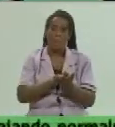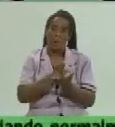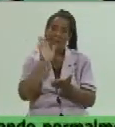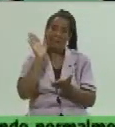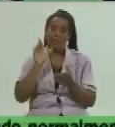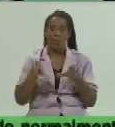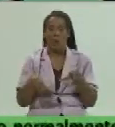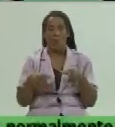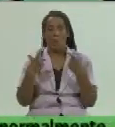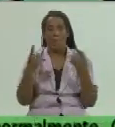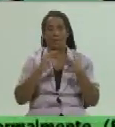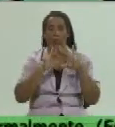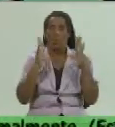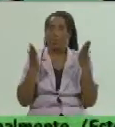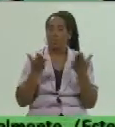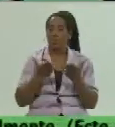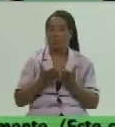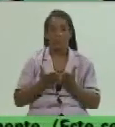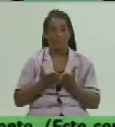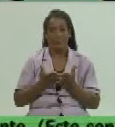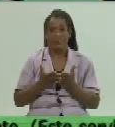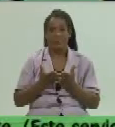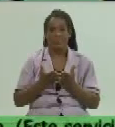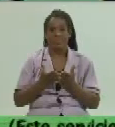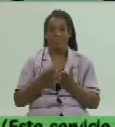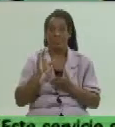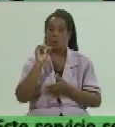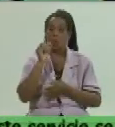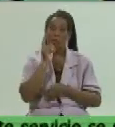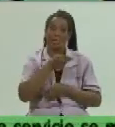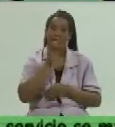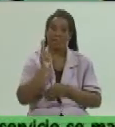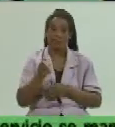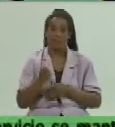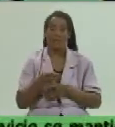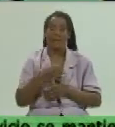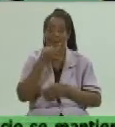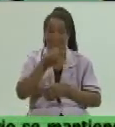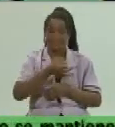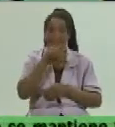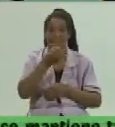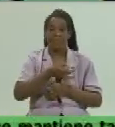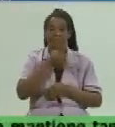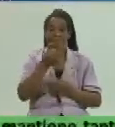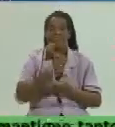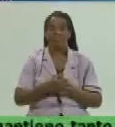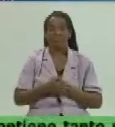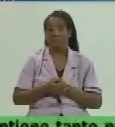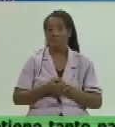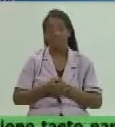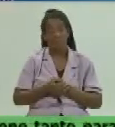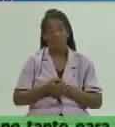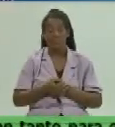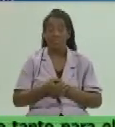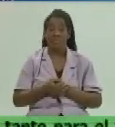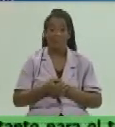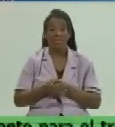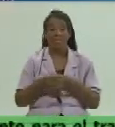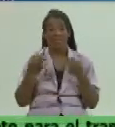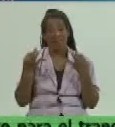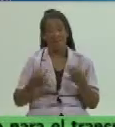cumplir con todos estos indicadores, todas estas orientaciones que ha ido dando el Ministerio de Salud Pública. Y que la realidad, pues,